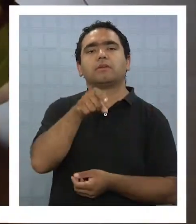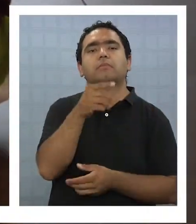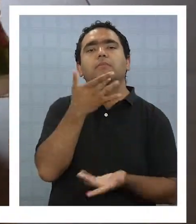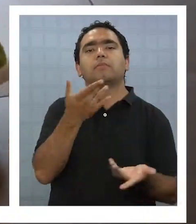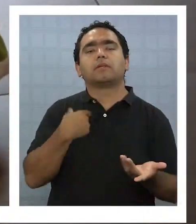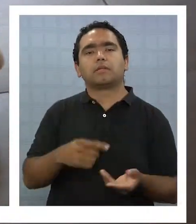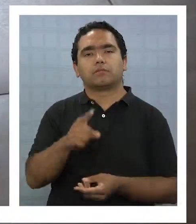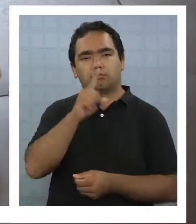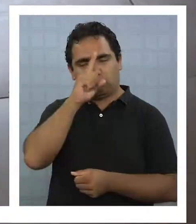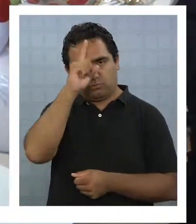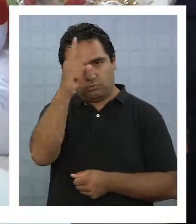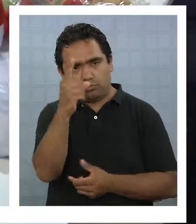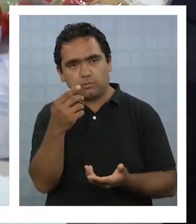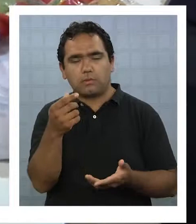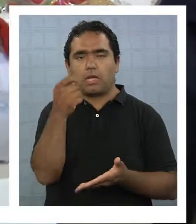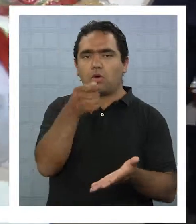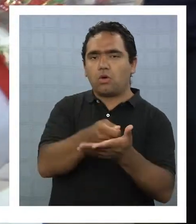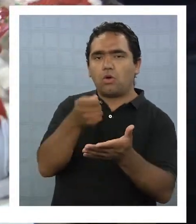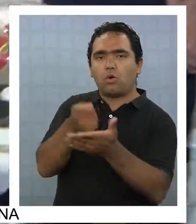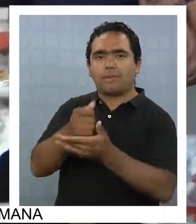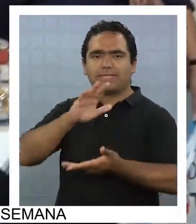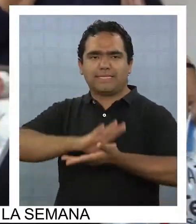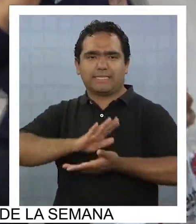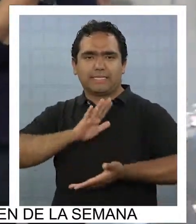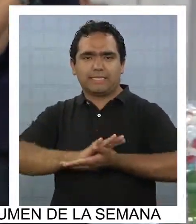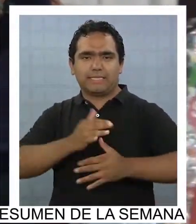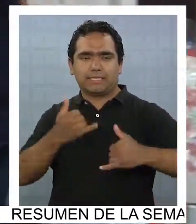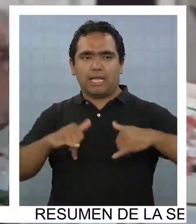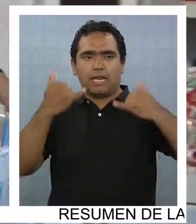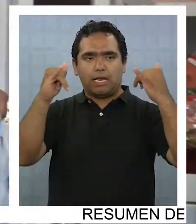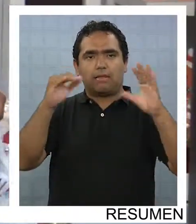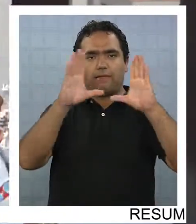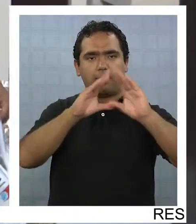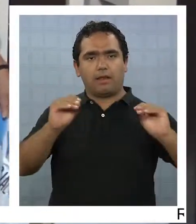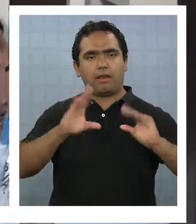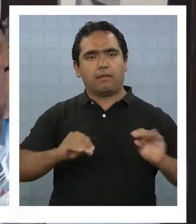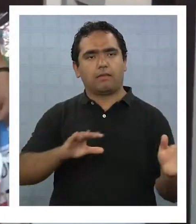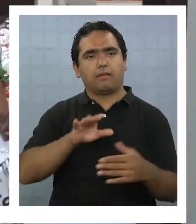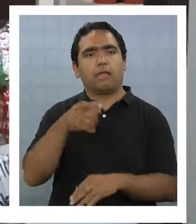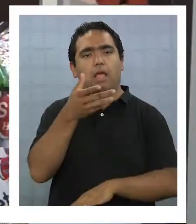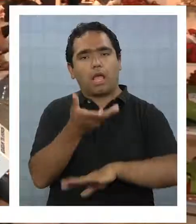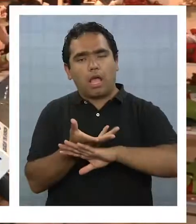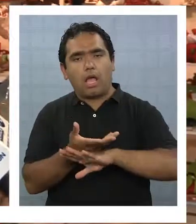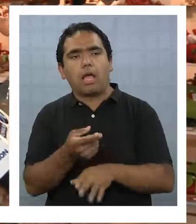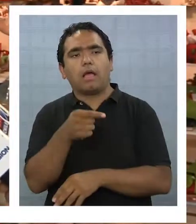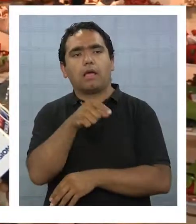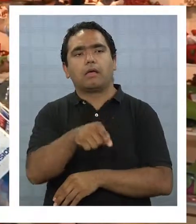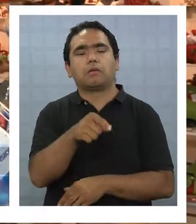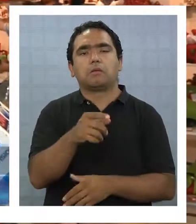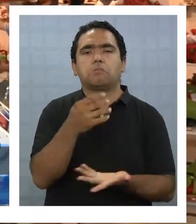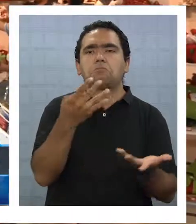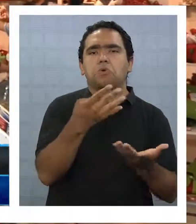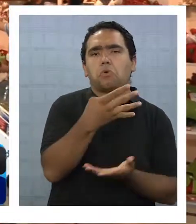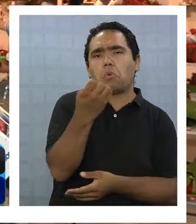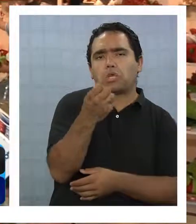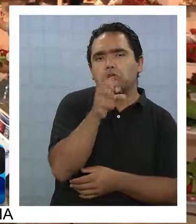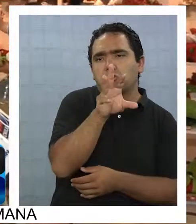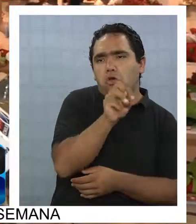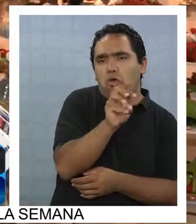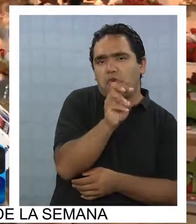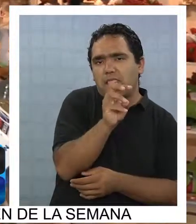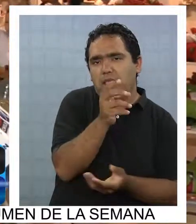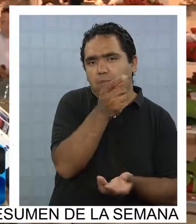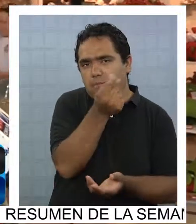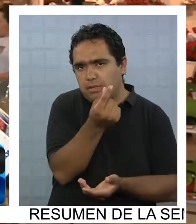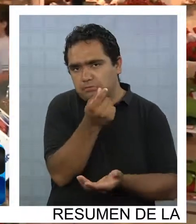tendencias... ...en las compras para celebrar la Pascua. Acá tenemos productos desde los 490 pesos...